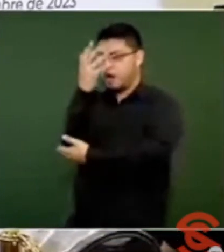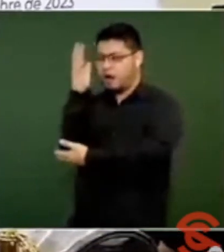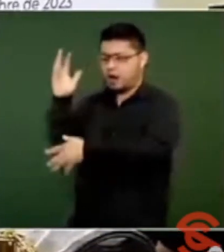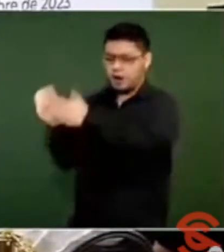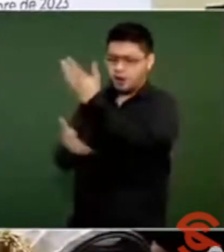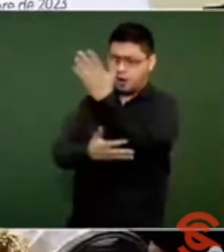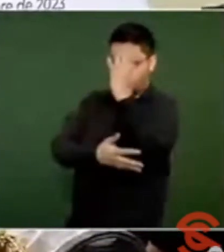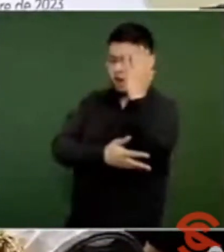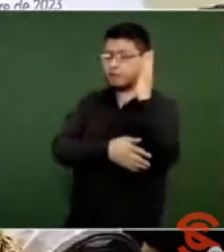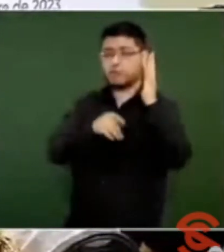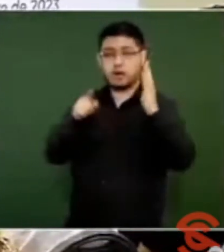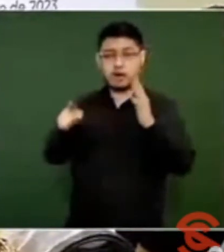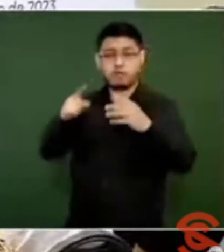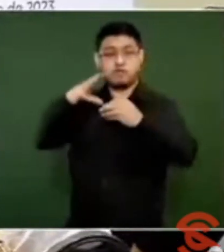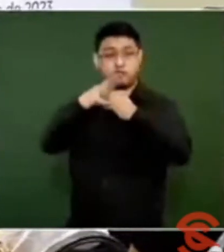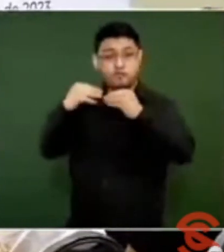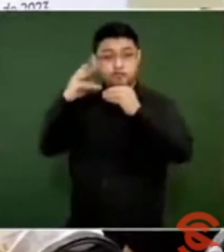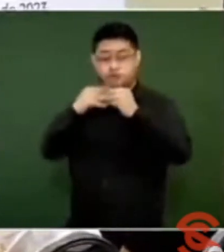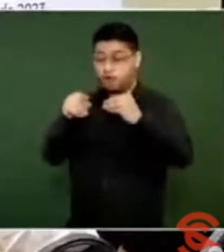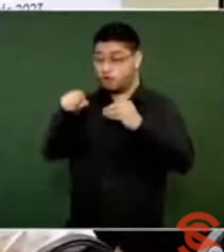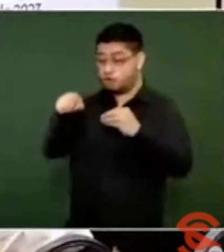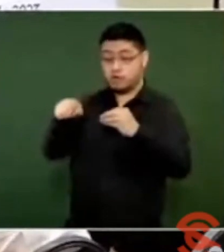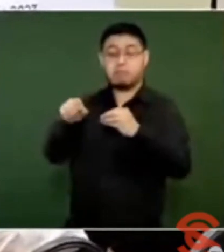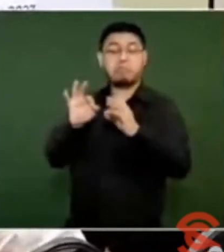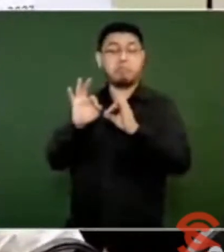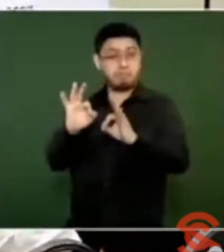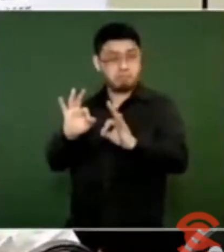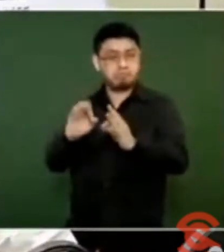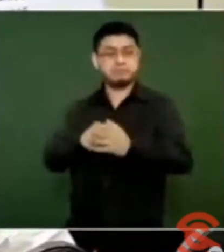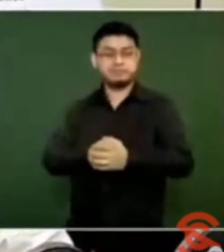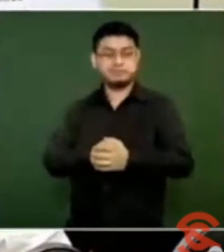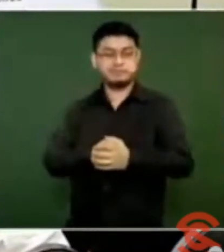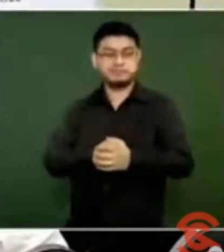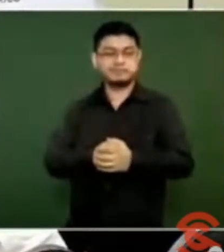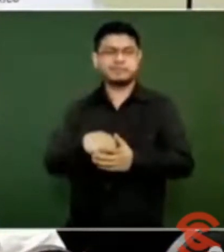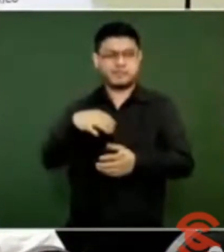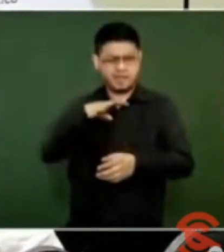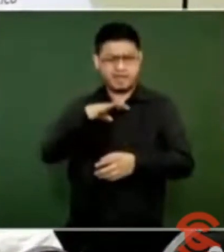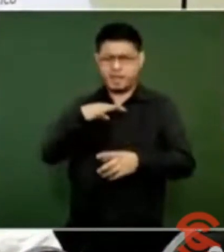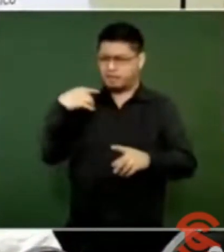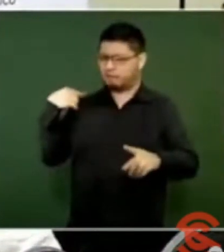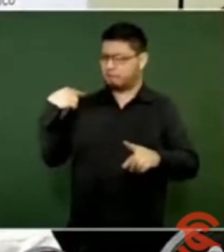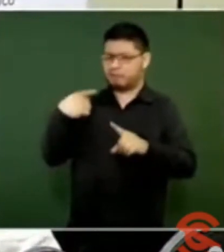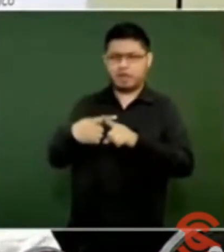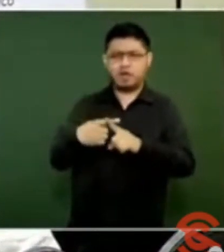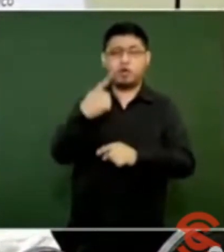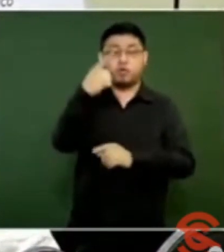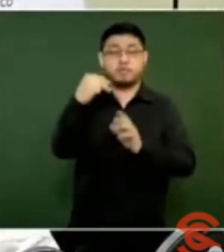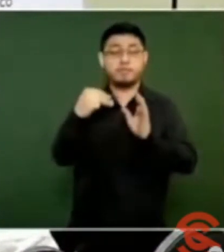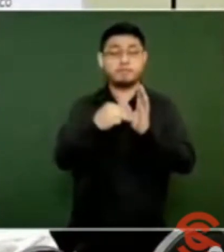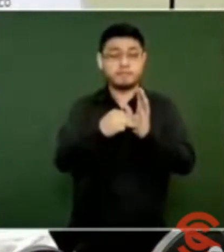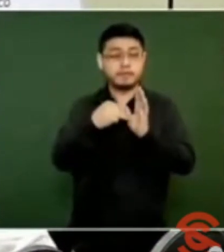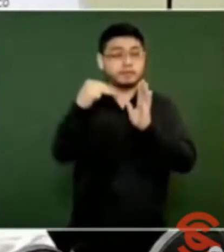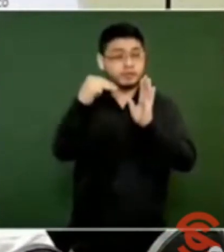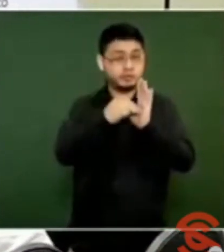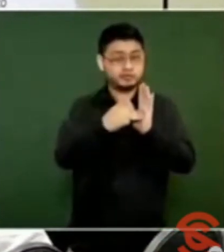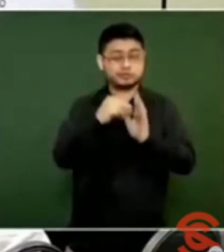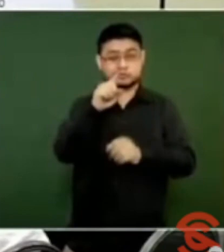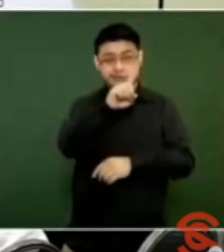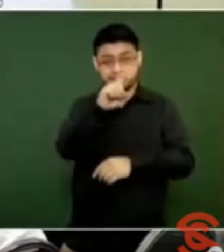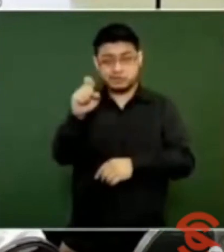maderables. Ya son un millón ciento trece mil hectáreas,